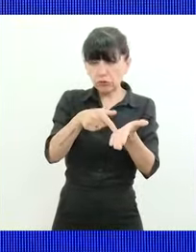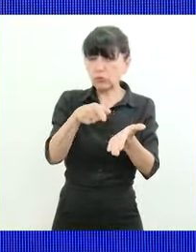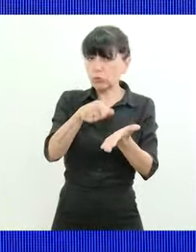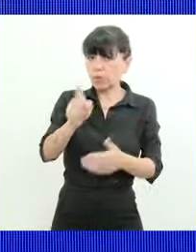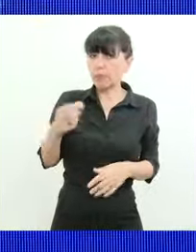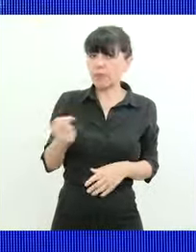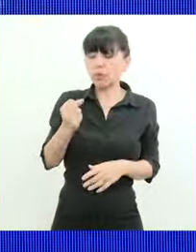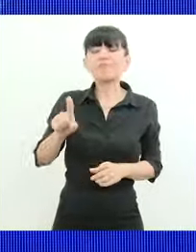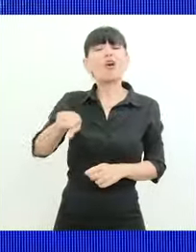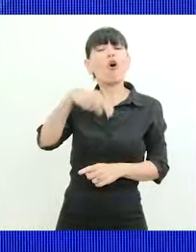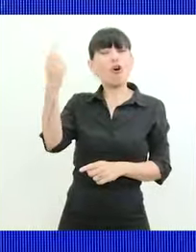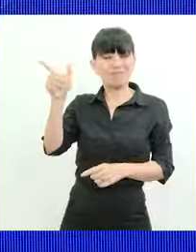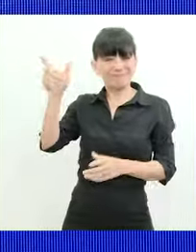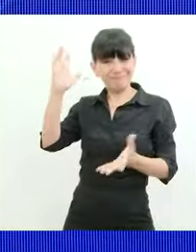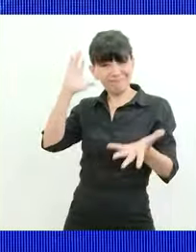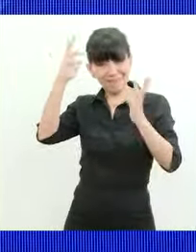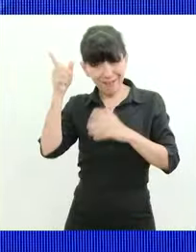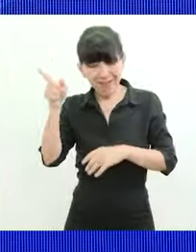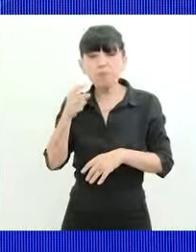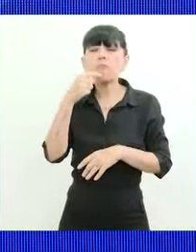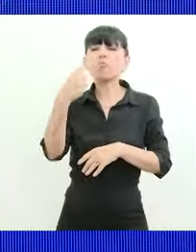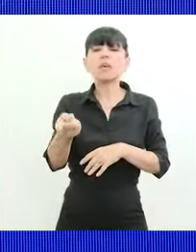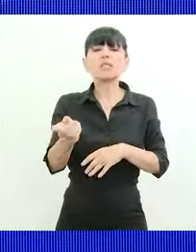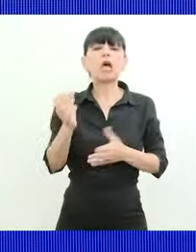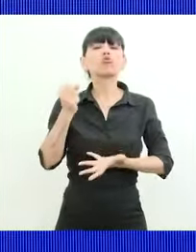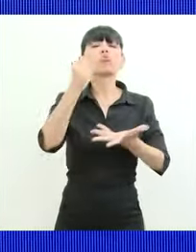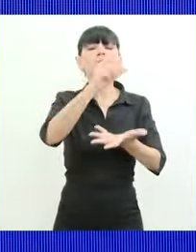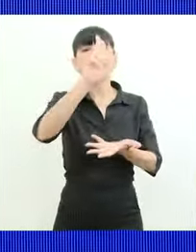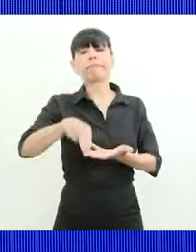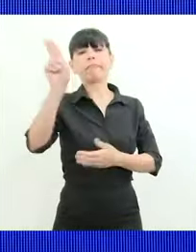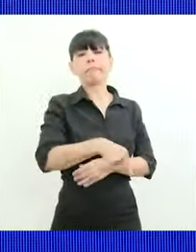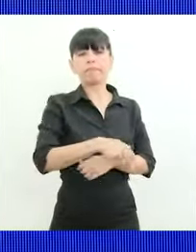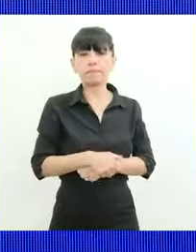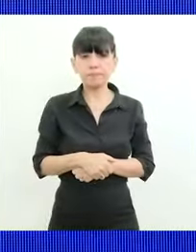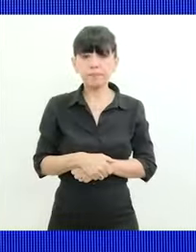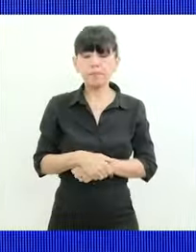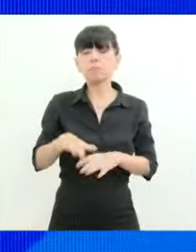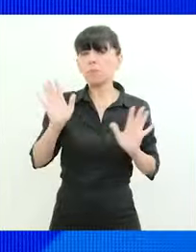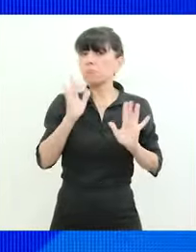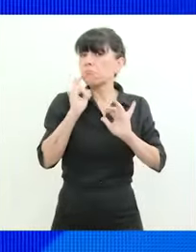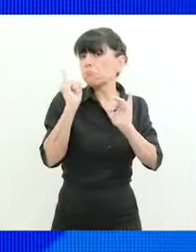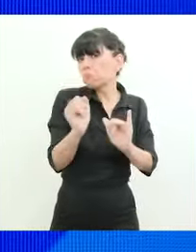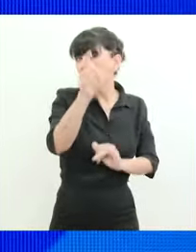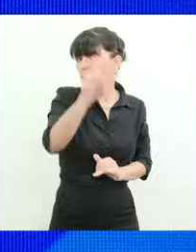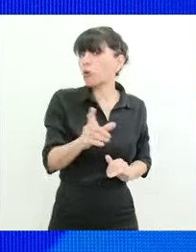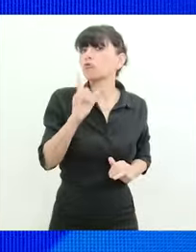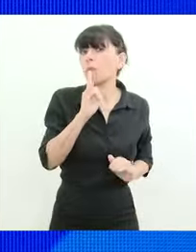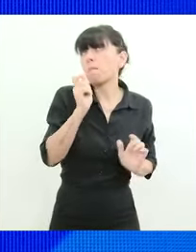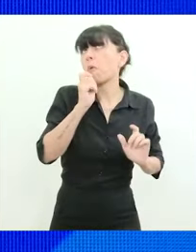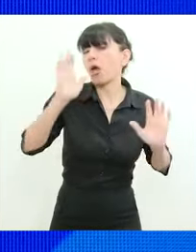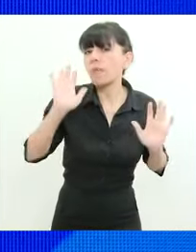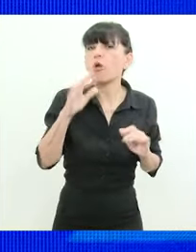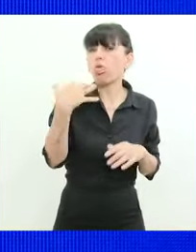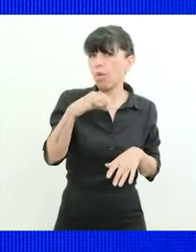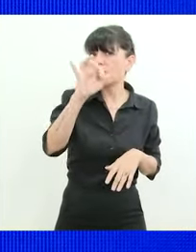yo escucho al otro candidato que plantea esto de la eliminación del subsidio y un tucumano tiene que saber que el boleto de colectivo le va a